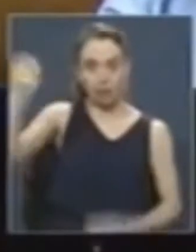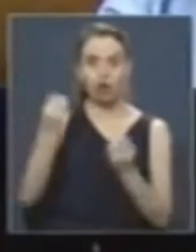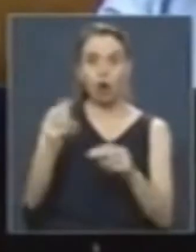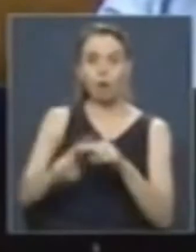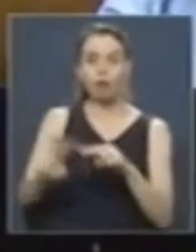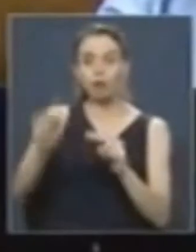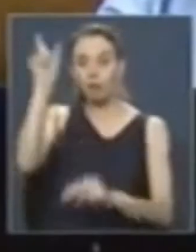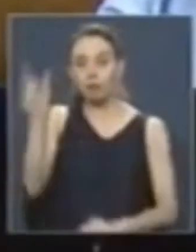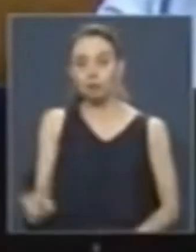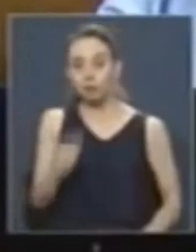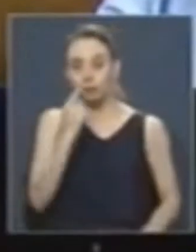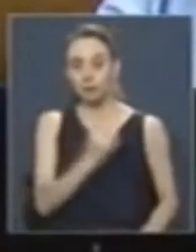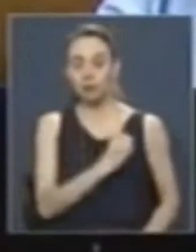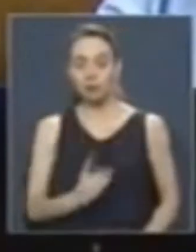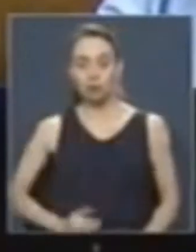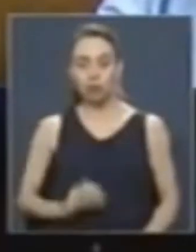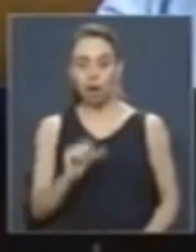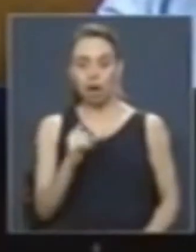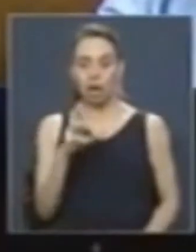el diputado Larcón.